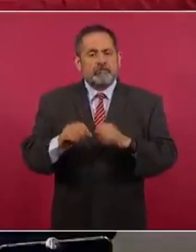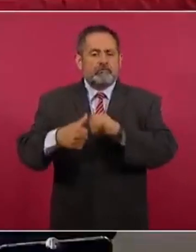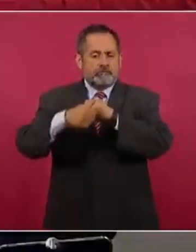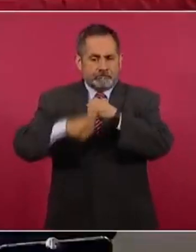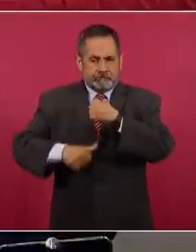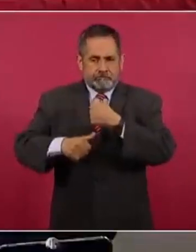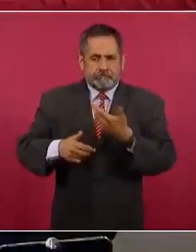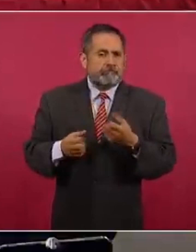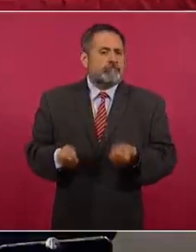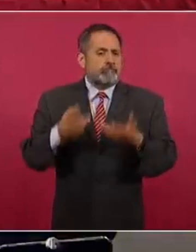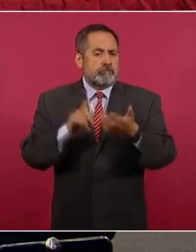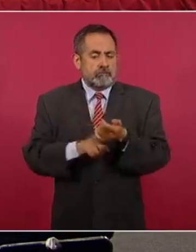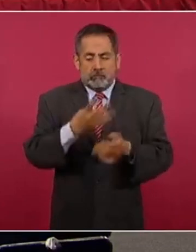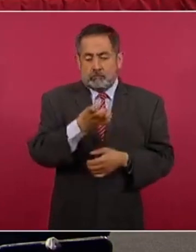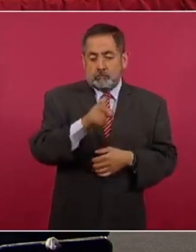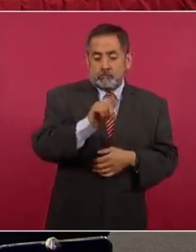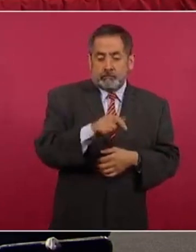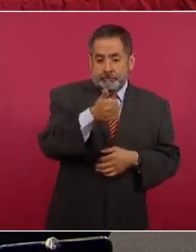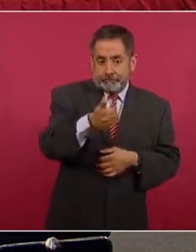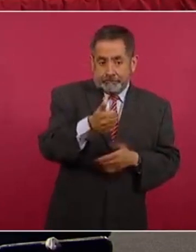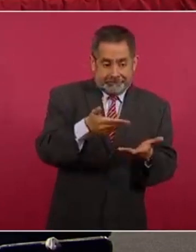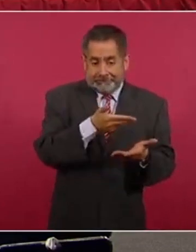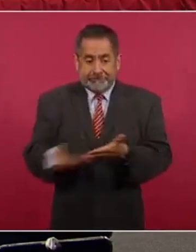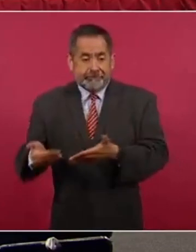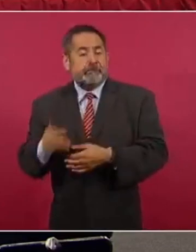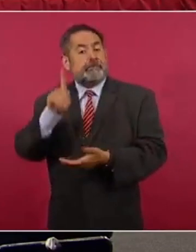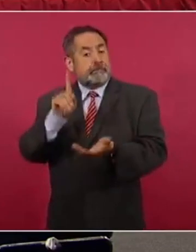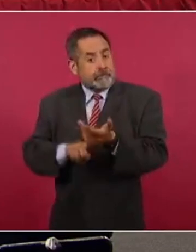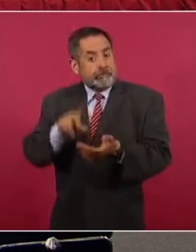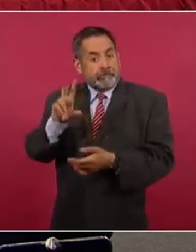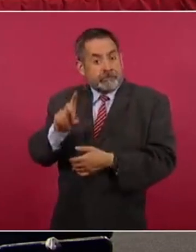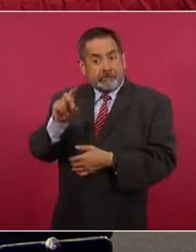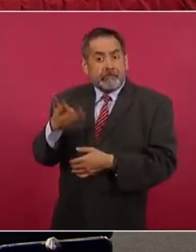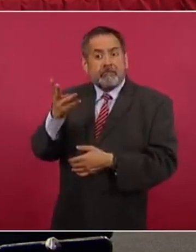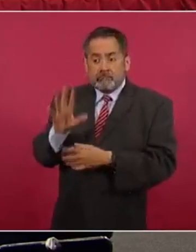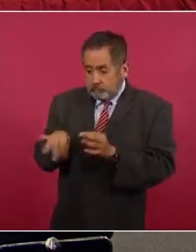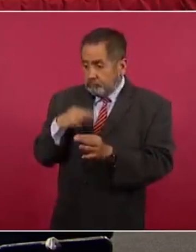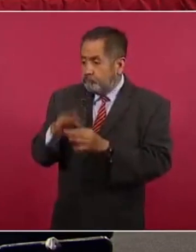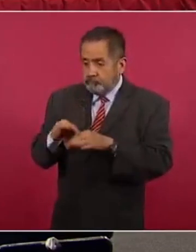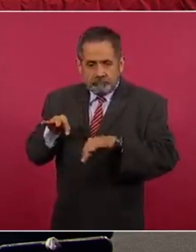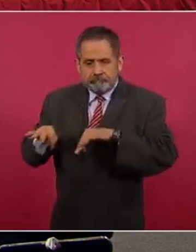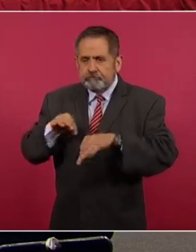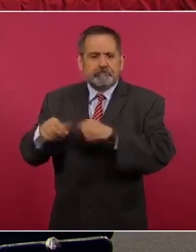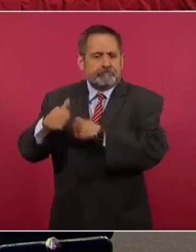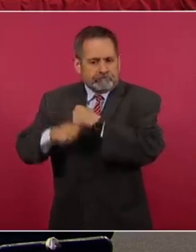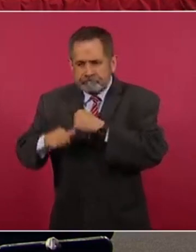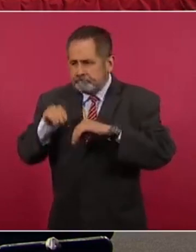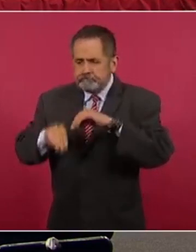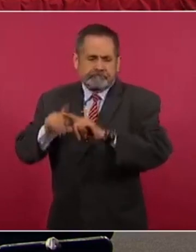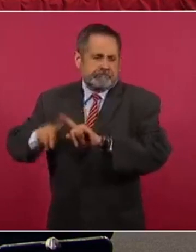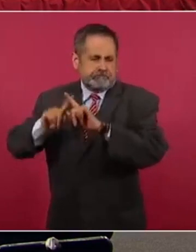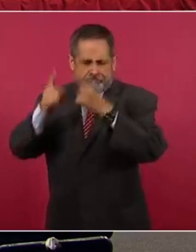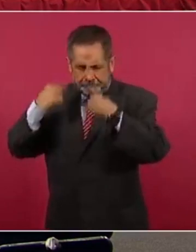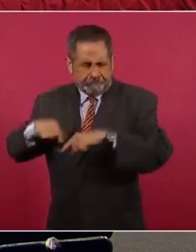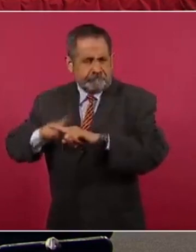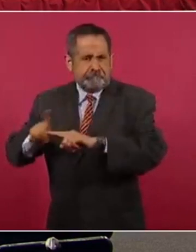pasaron de 476 que se realizaban antes a 1034 que se realizaron solamente en el mes de abril ya para